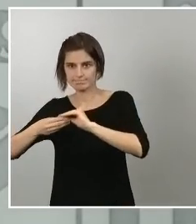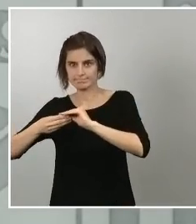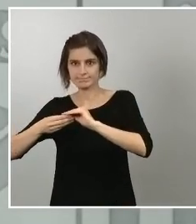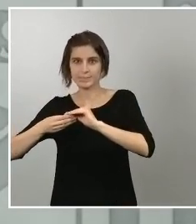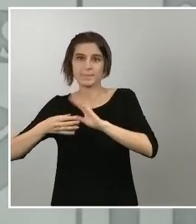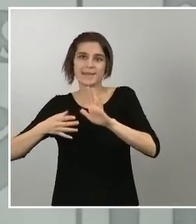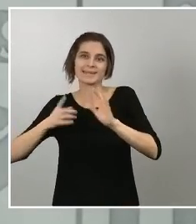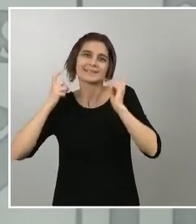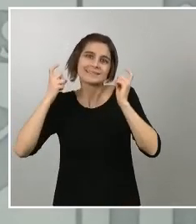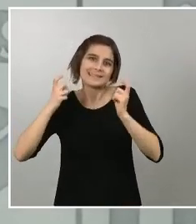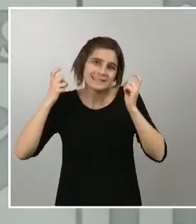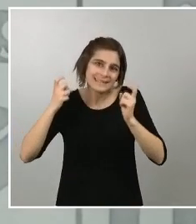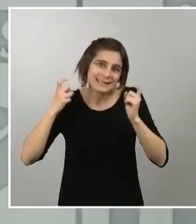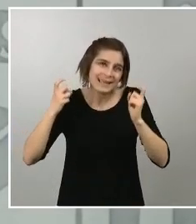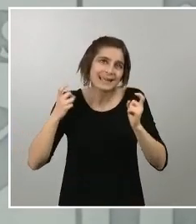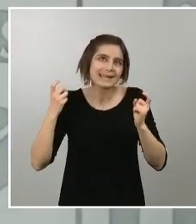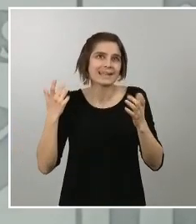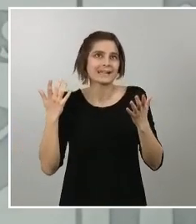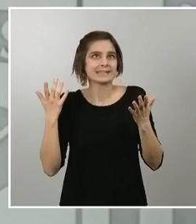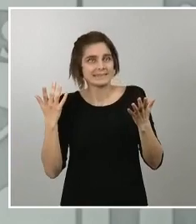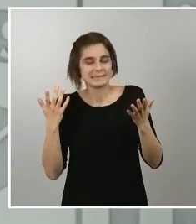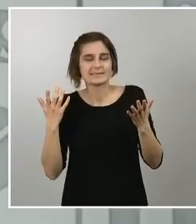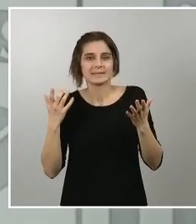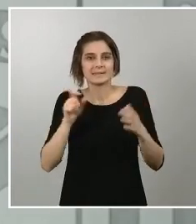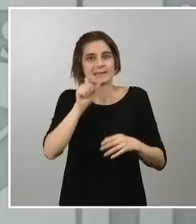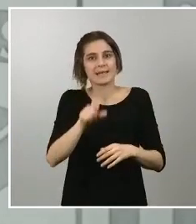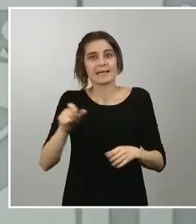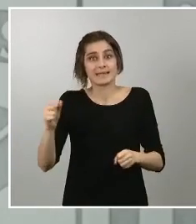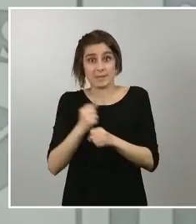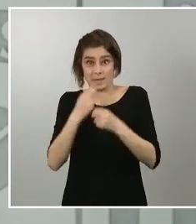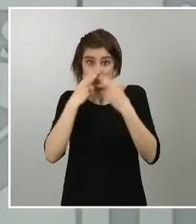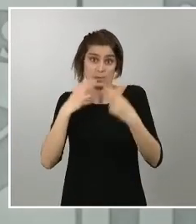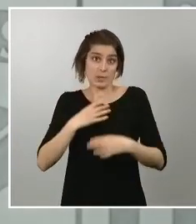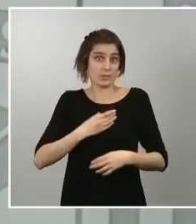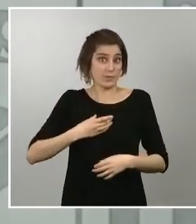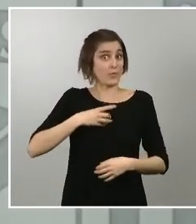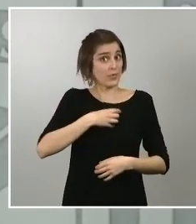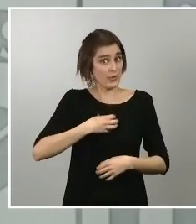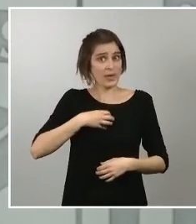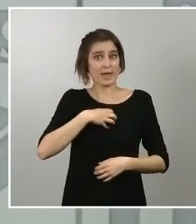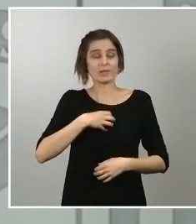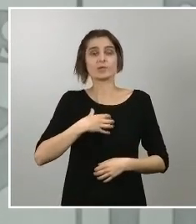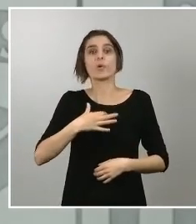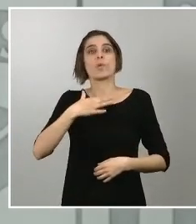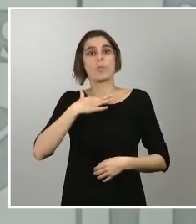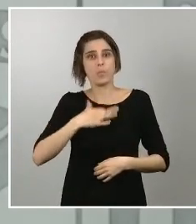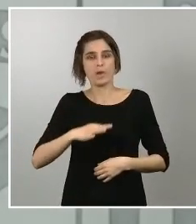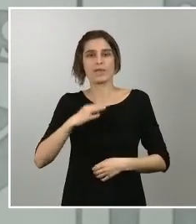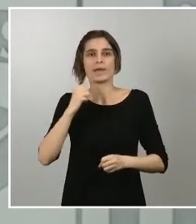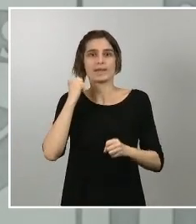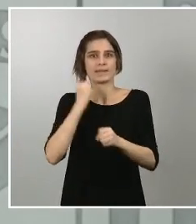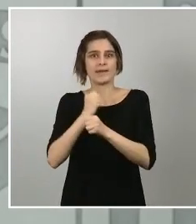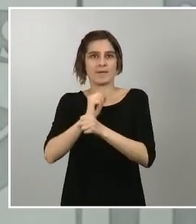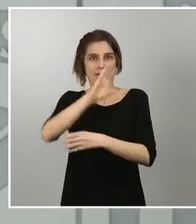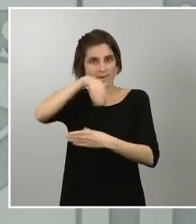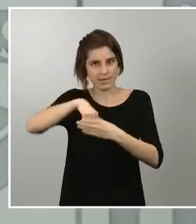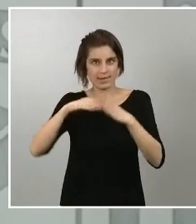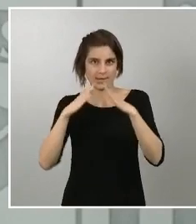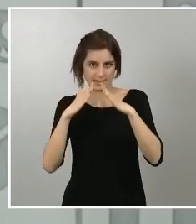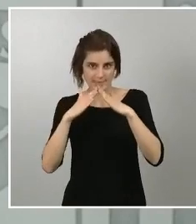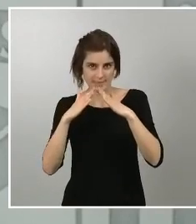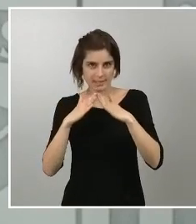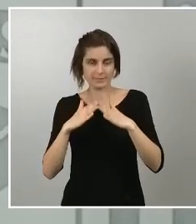permítanme la redundancia los trabajadores públicos puedan desarrollar su trabajo desde sus domicilios es decir que